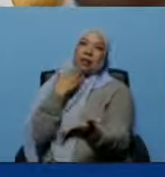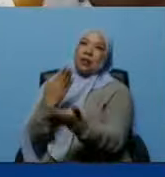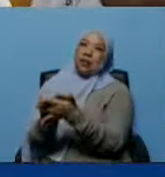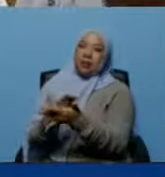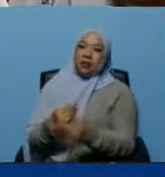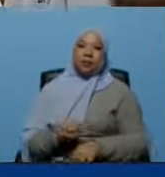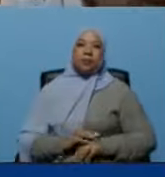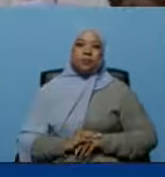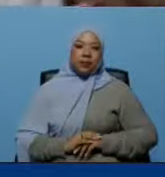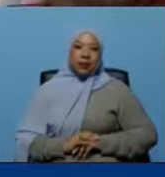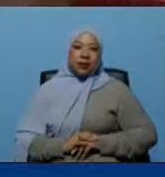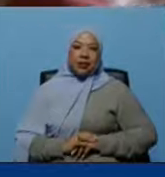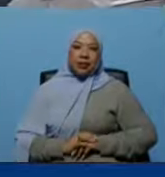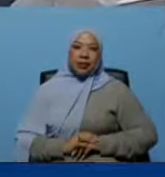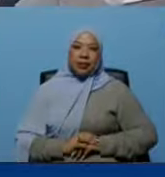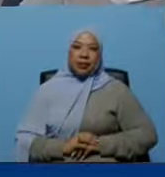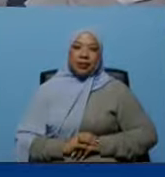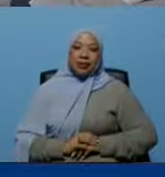muchas gracias